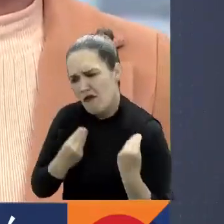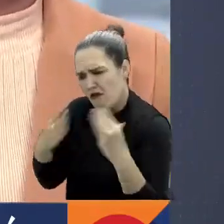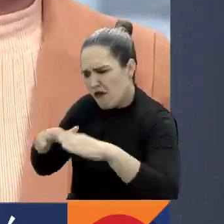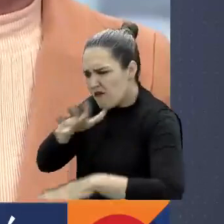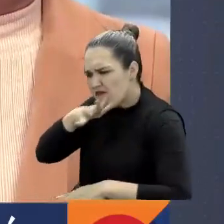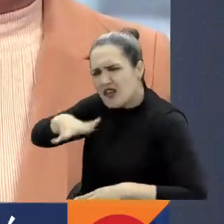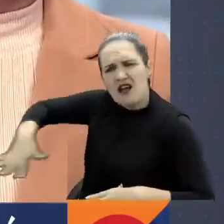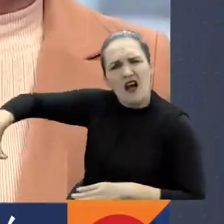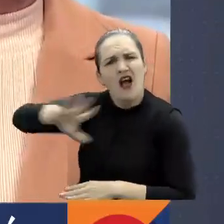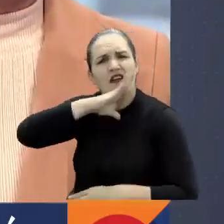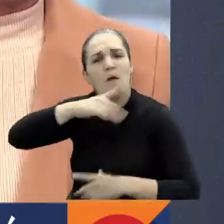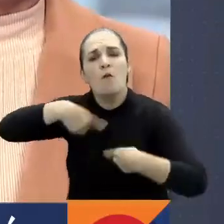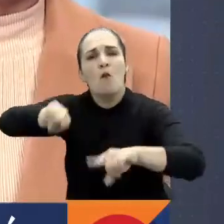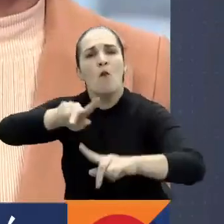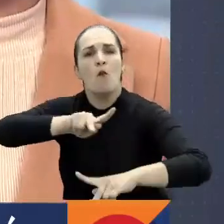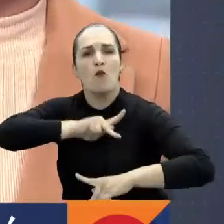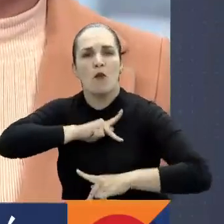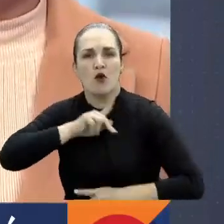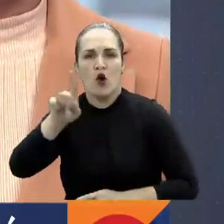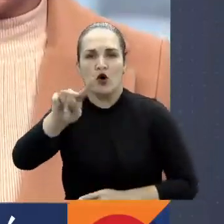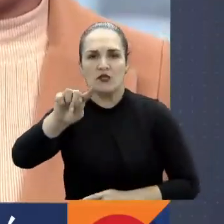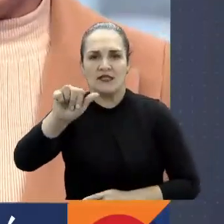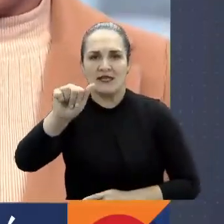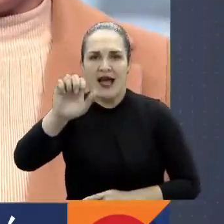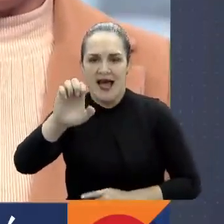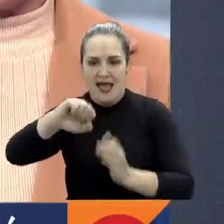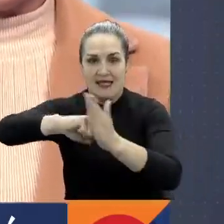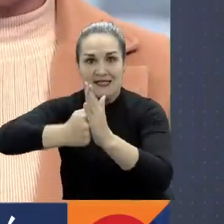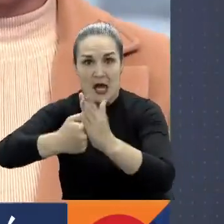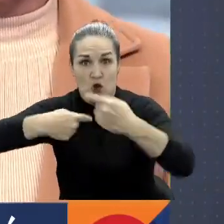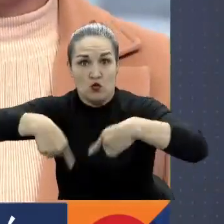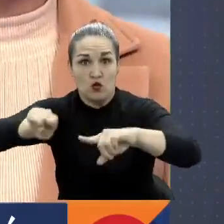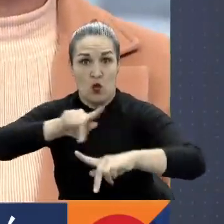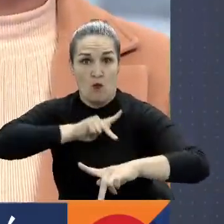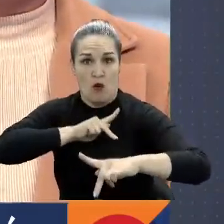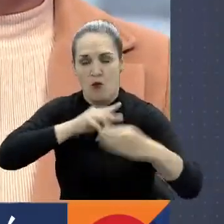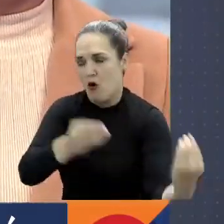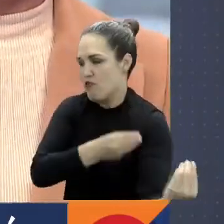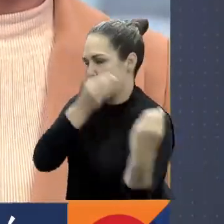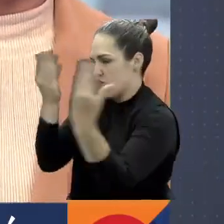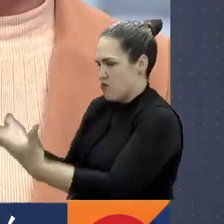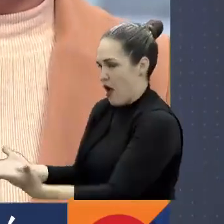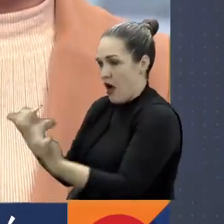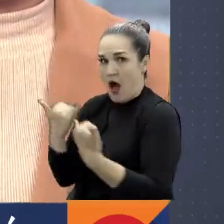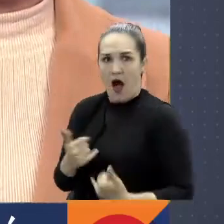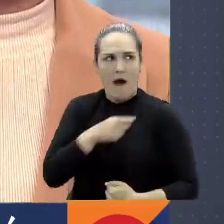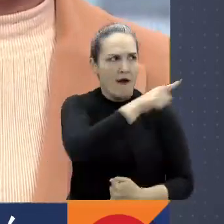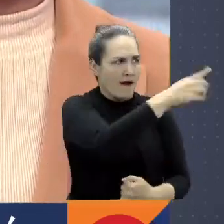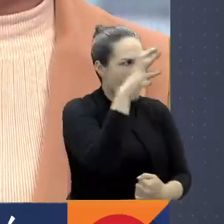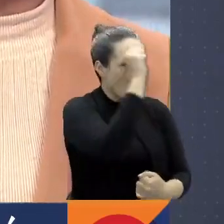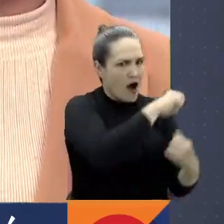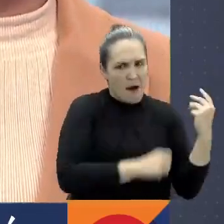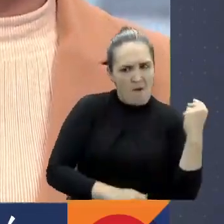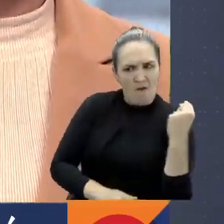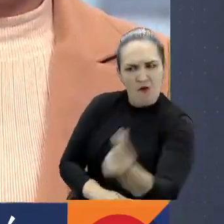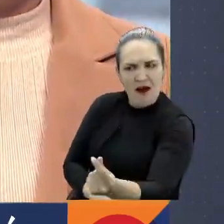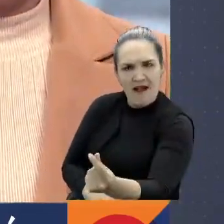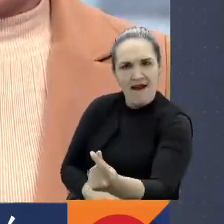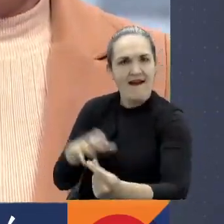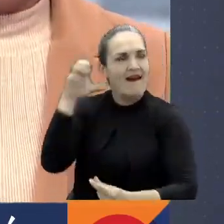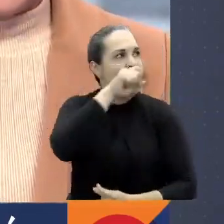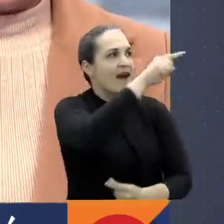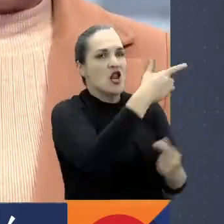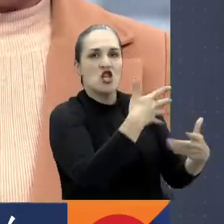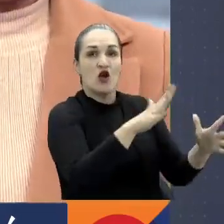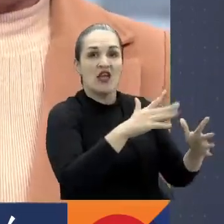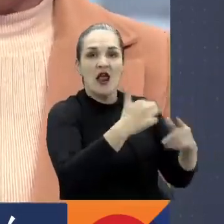referirse a la suspensión del director de esta entidad, Daniel Rojas. Calificó la decisión como el primer campanazo para evitar que hagan las reformas que